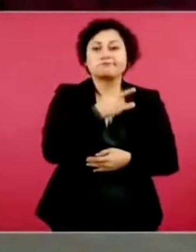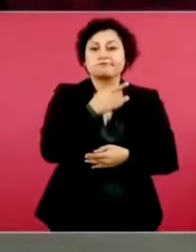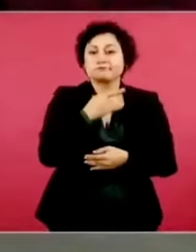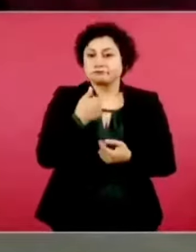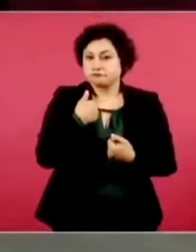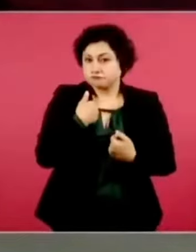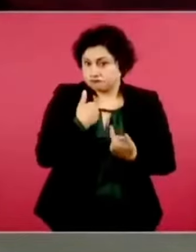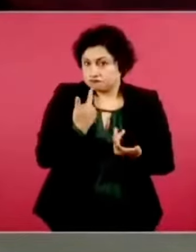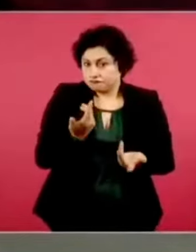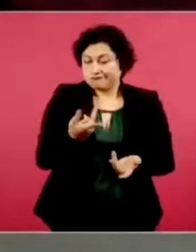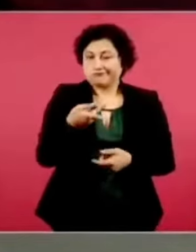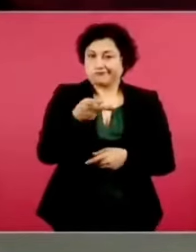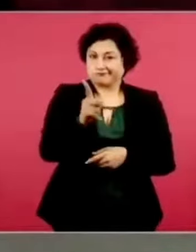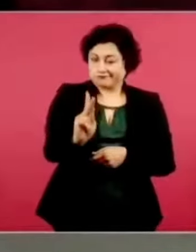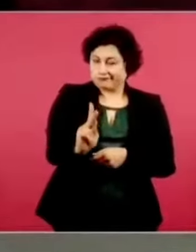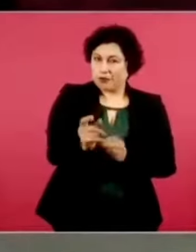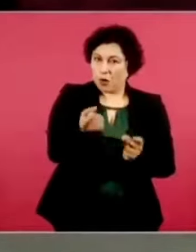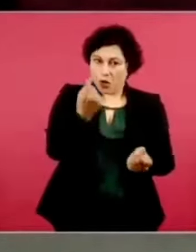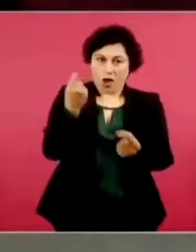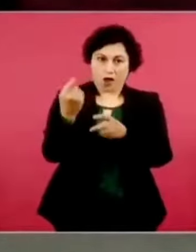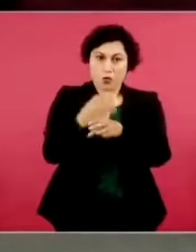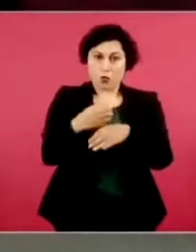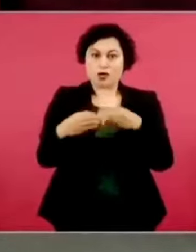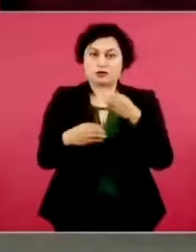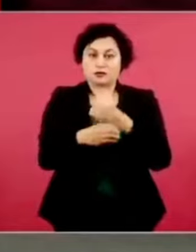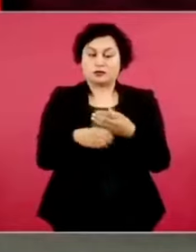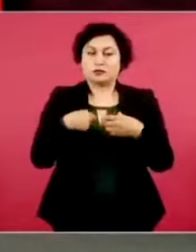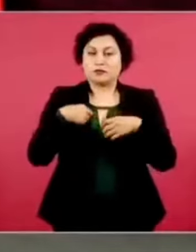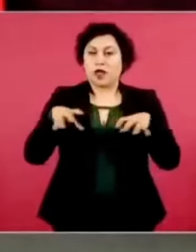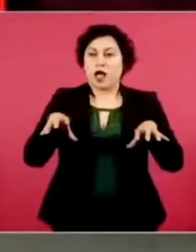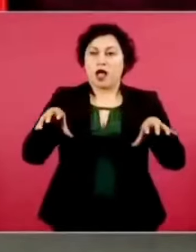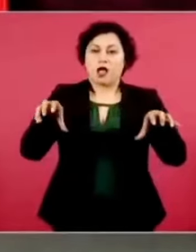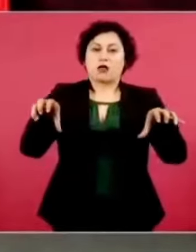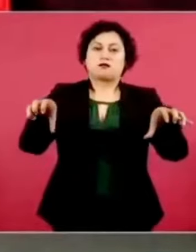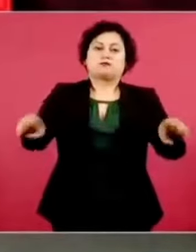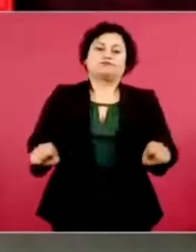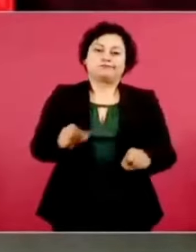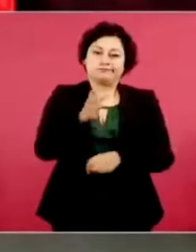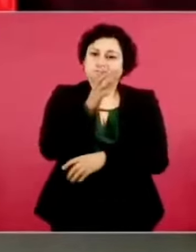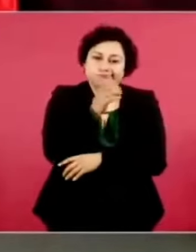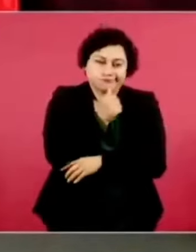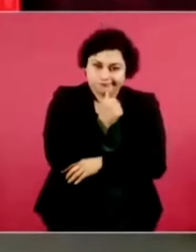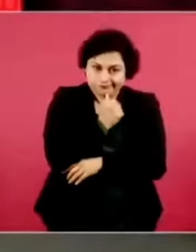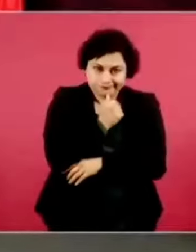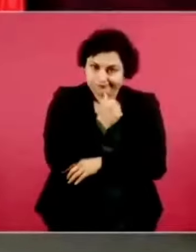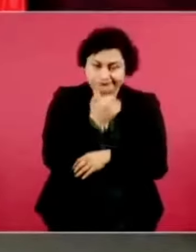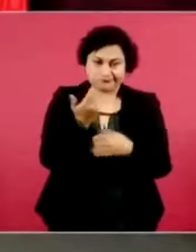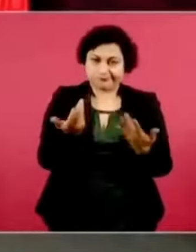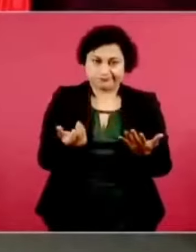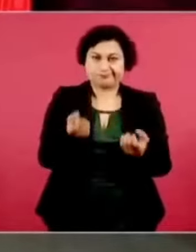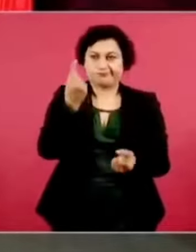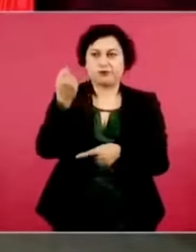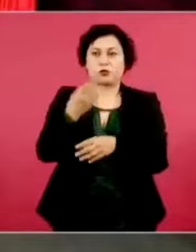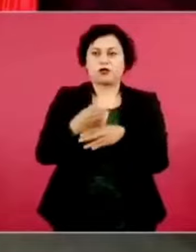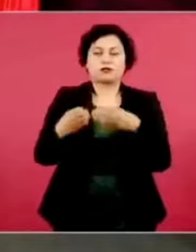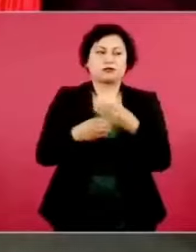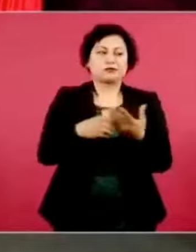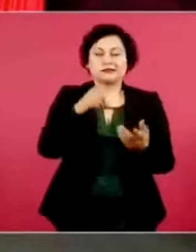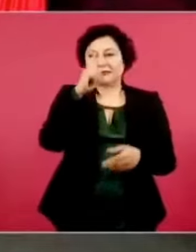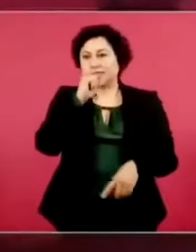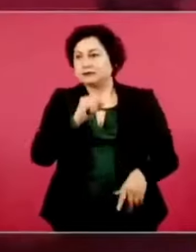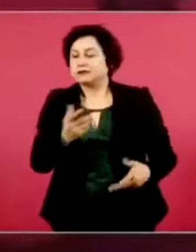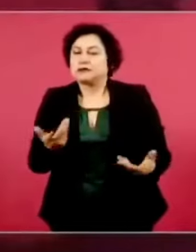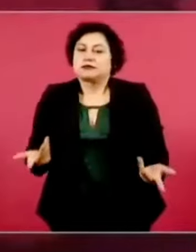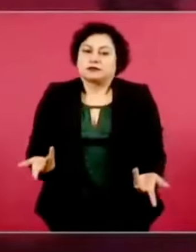cosas que sí, no puedo conocer, pero una vez que ya se sabe, se